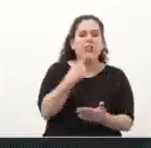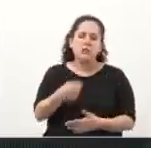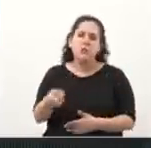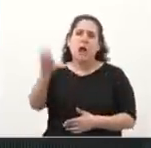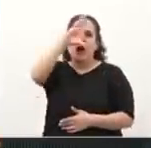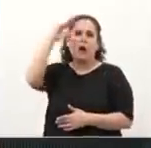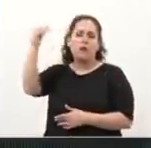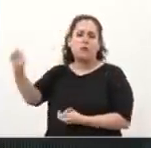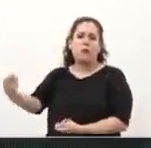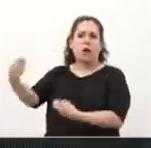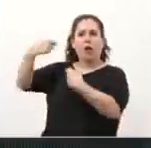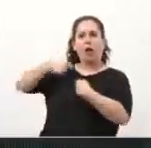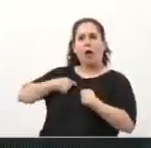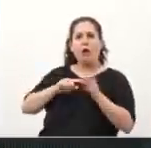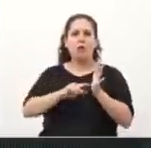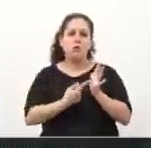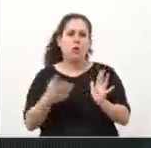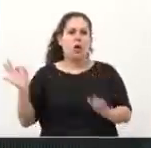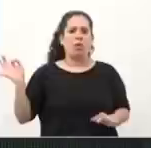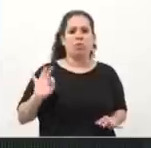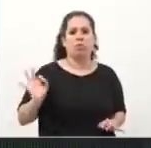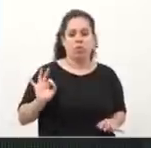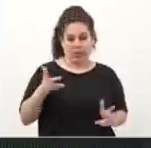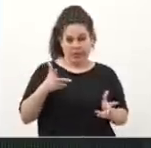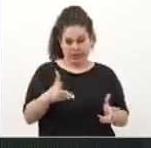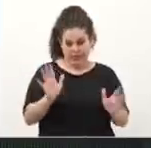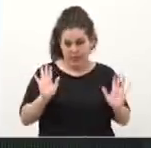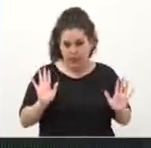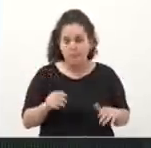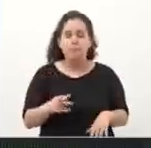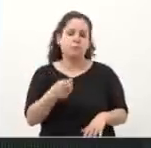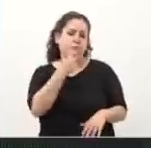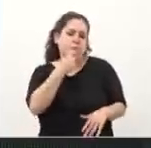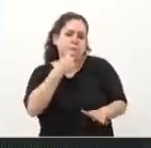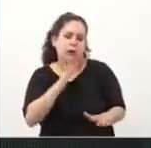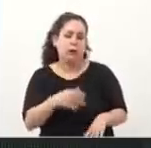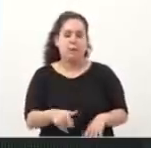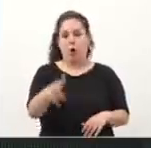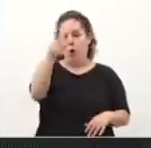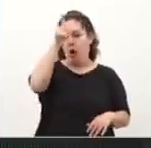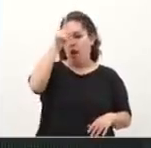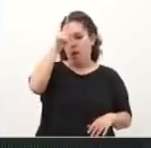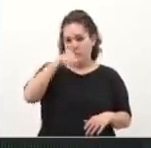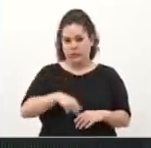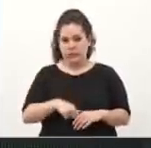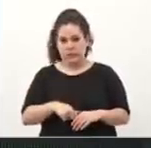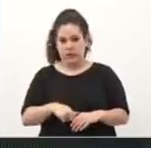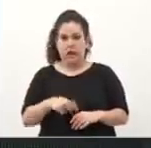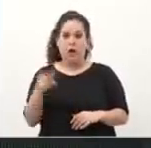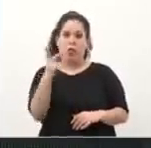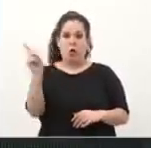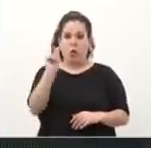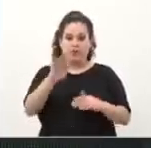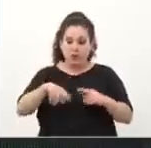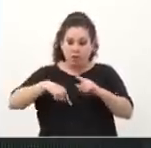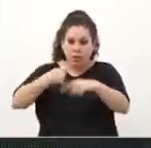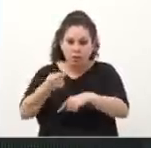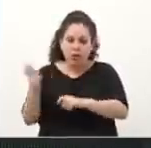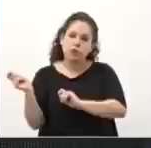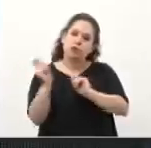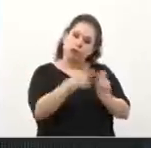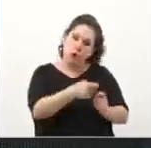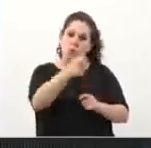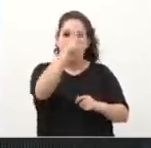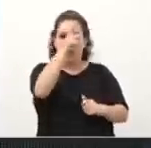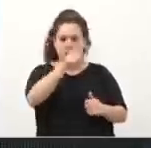lo que por derecho nos corresponde. ¿Y qué es eso? Por ejemplo, la policía, que se la pasó dos meses después de asumir, la terminal